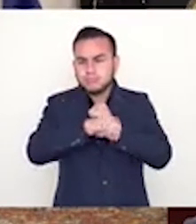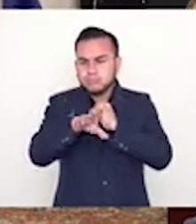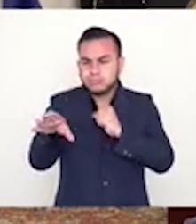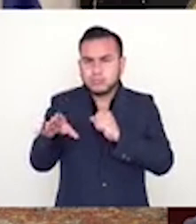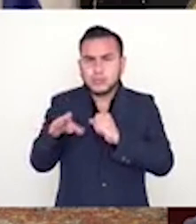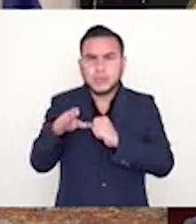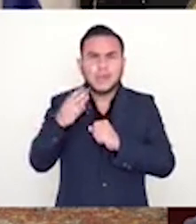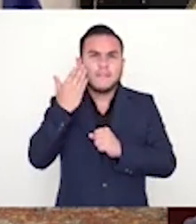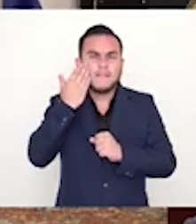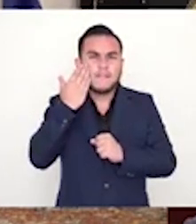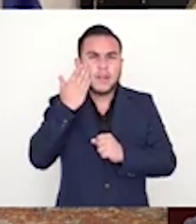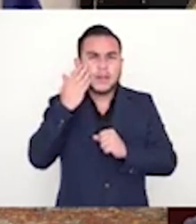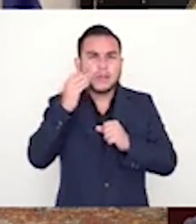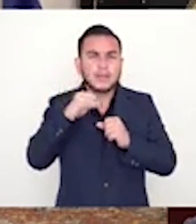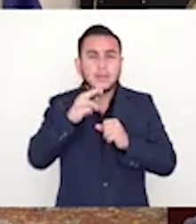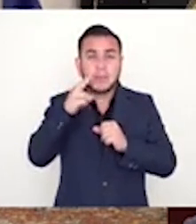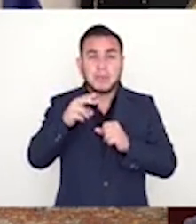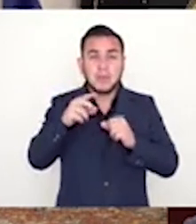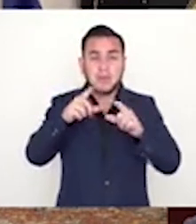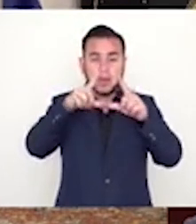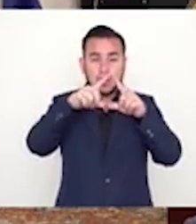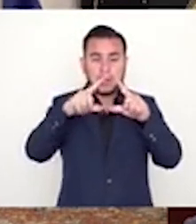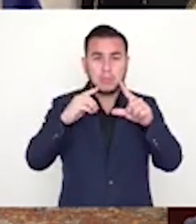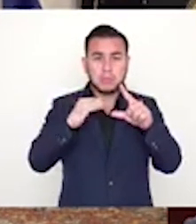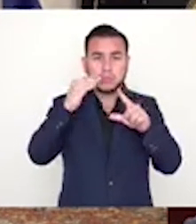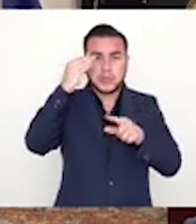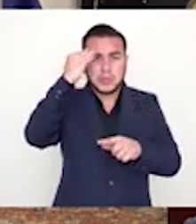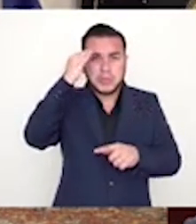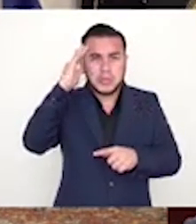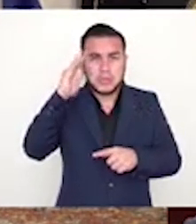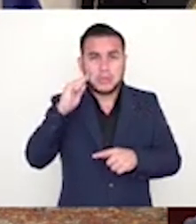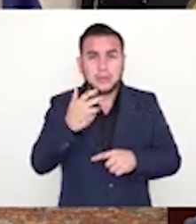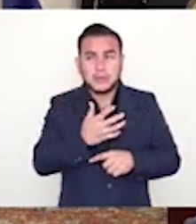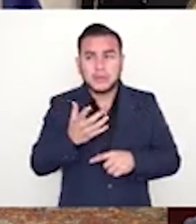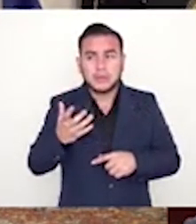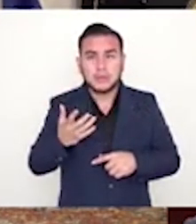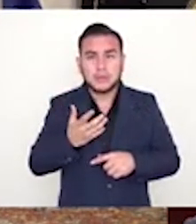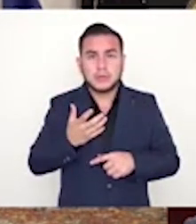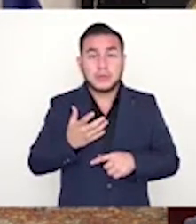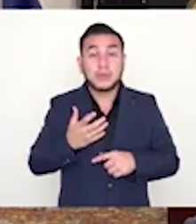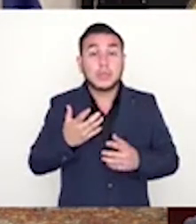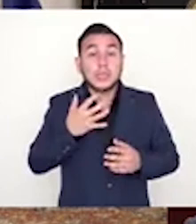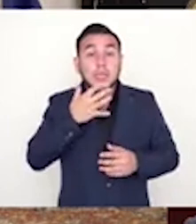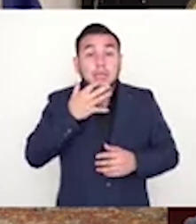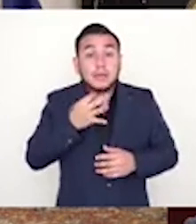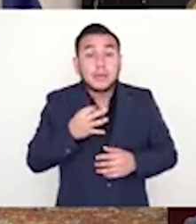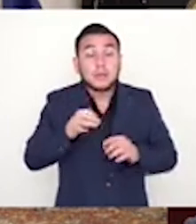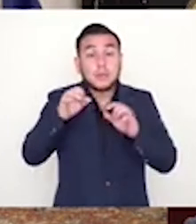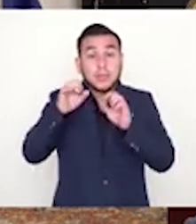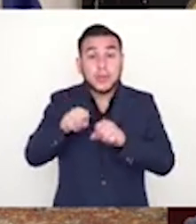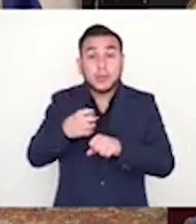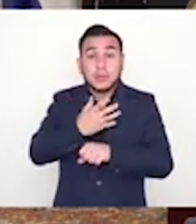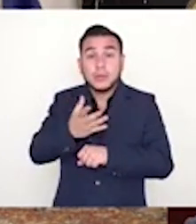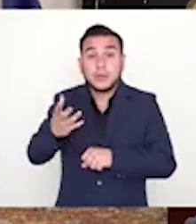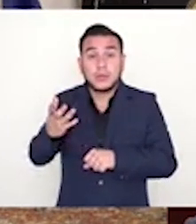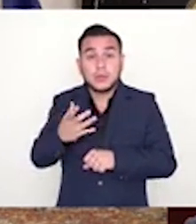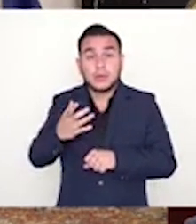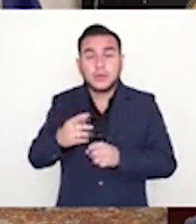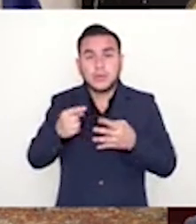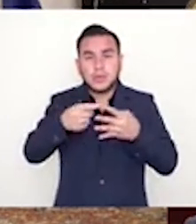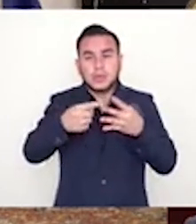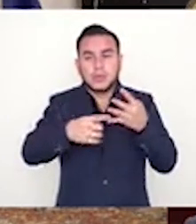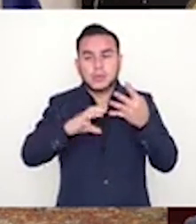me ponen la pirámide de Kelsen, y dicen, el presidente no conoce la pirámide de Kelsen. ¿Me pueden poner de nuevo la constitución, por favor?